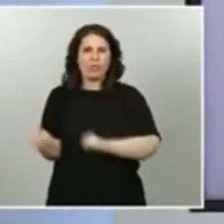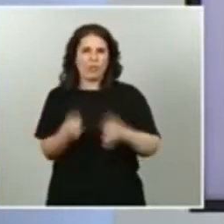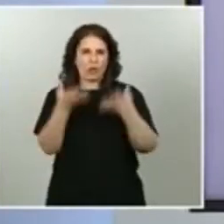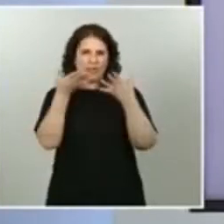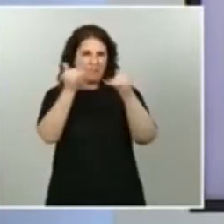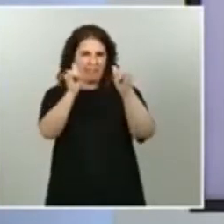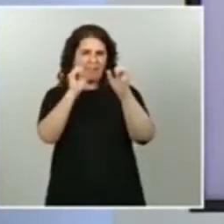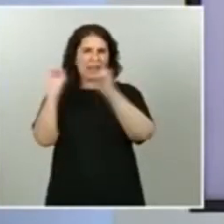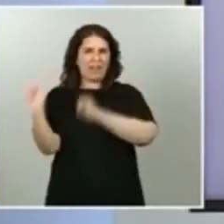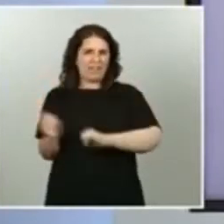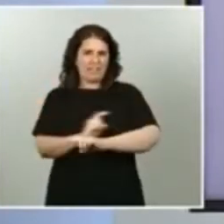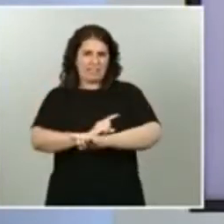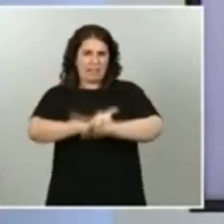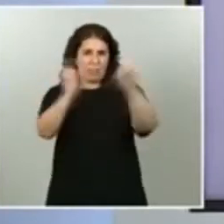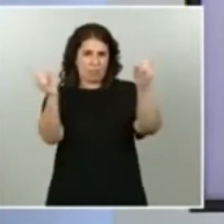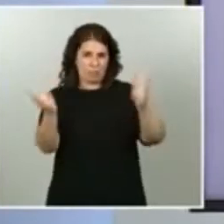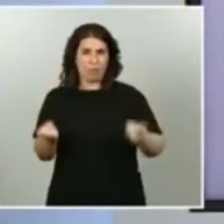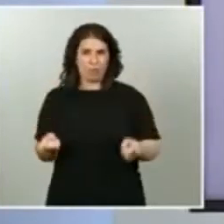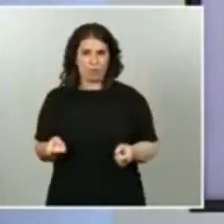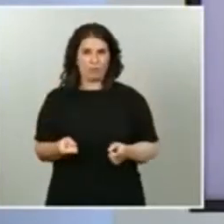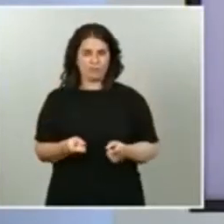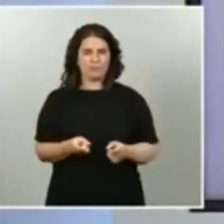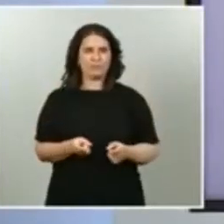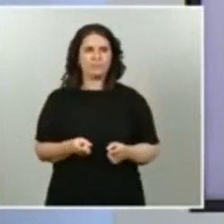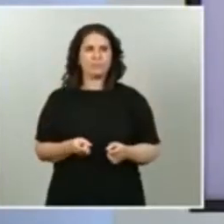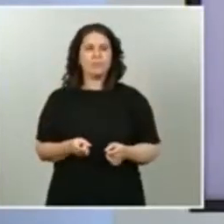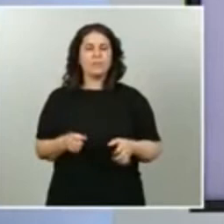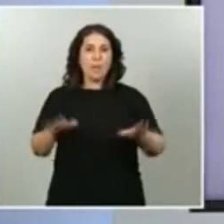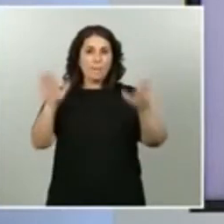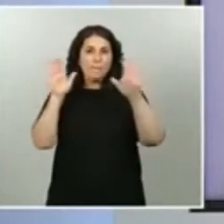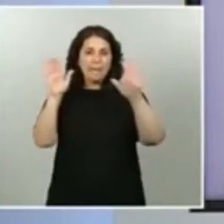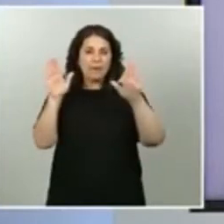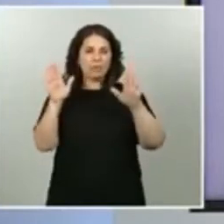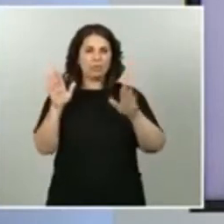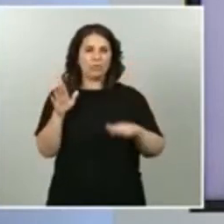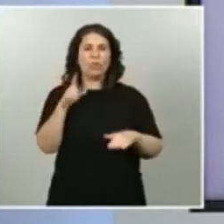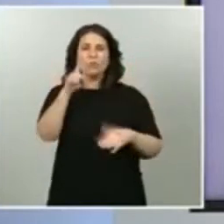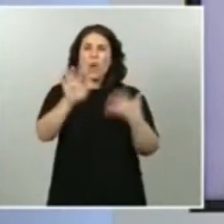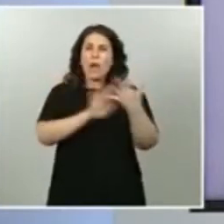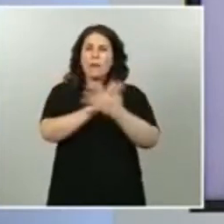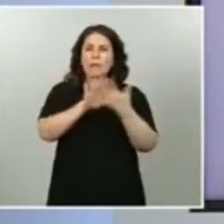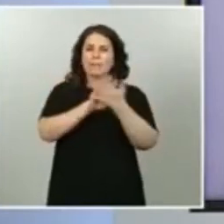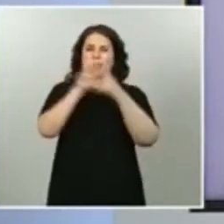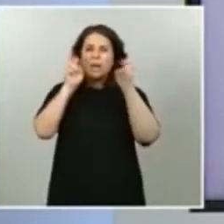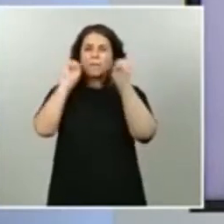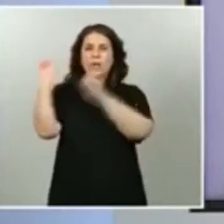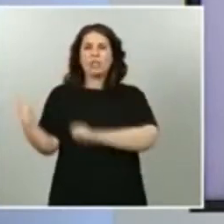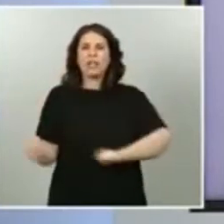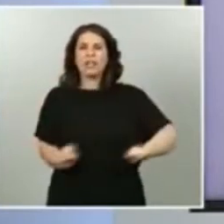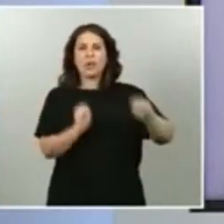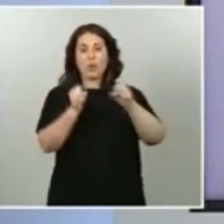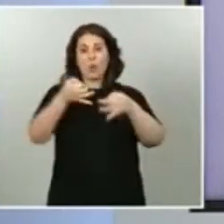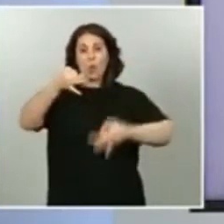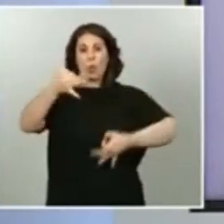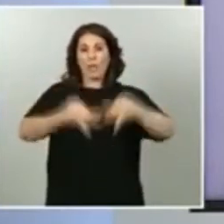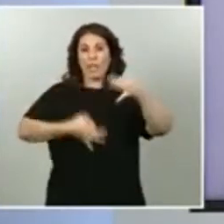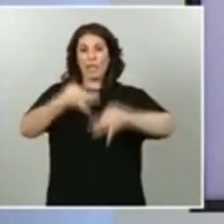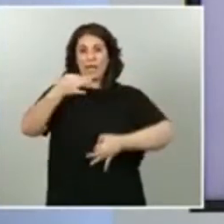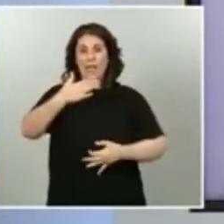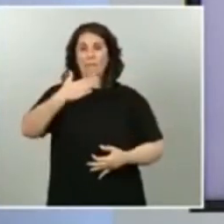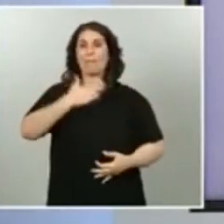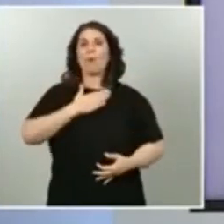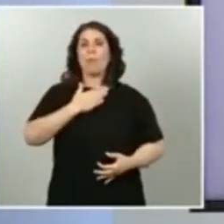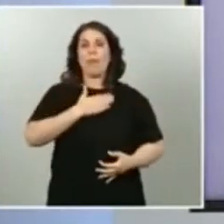promoción. Pero, en todo caso, como habla de la protección, en este caso jurídica, de la propiedad privada, más allá